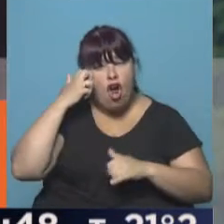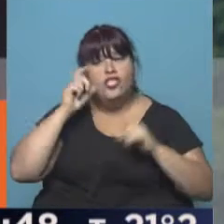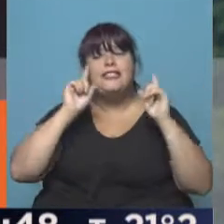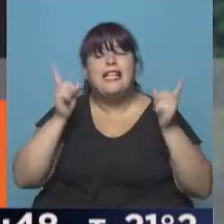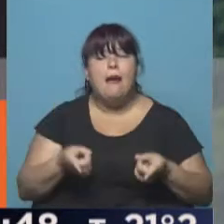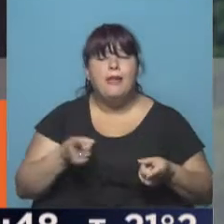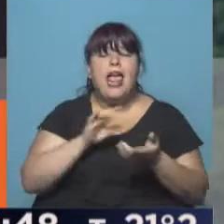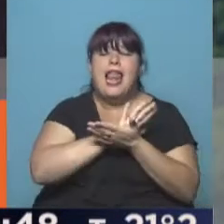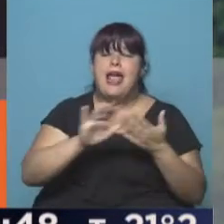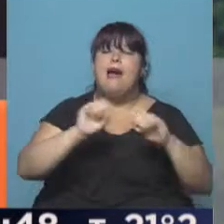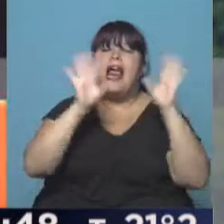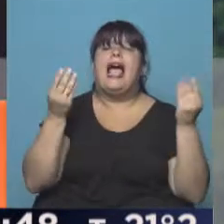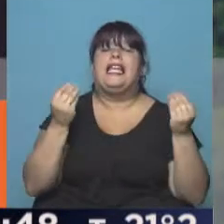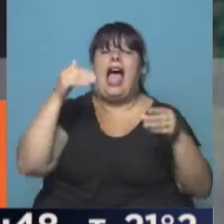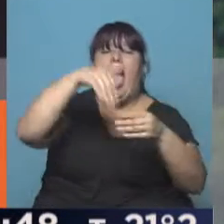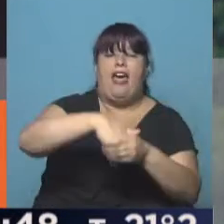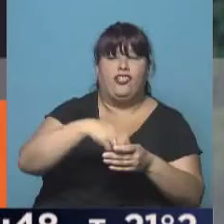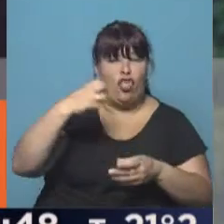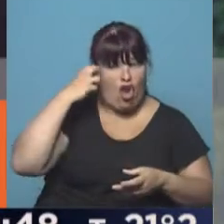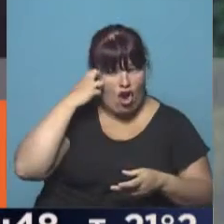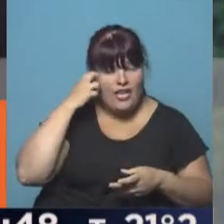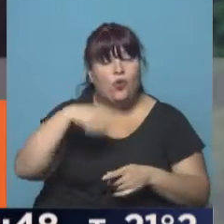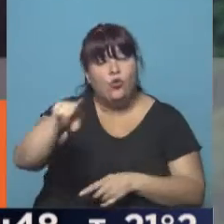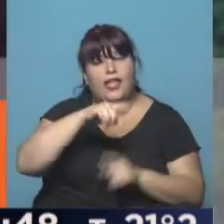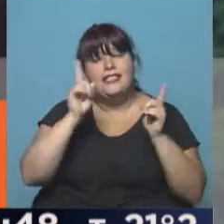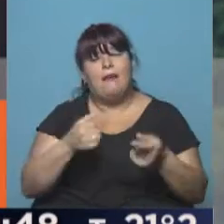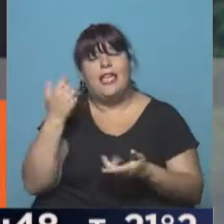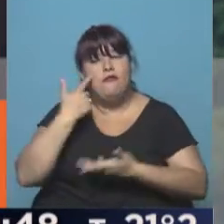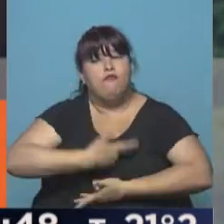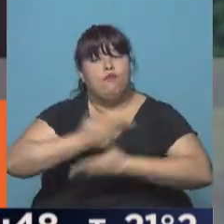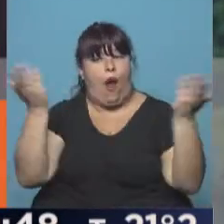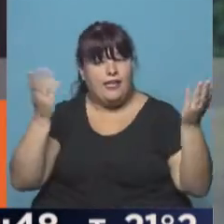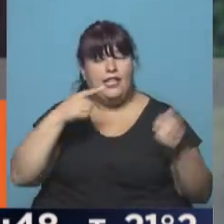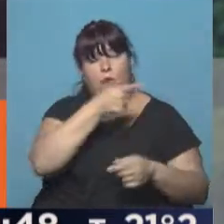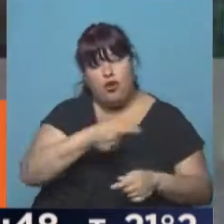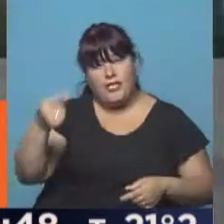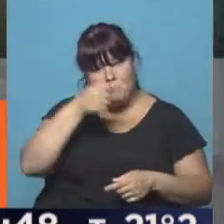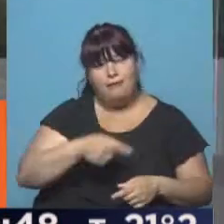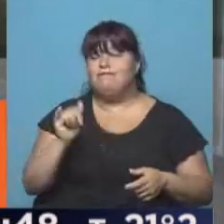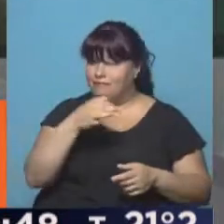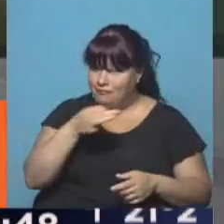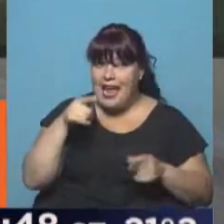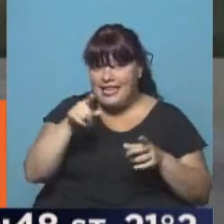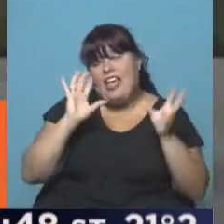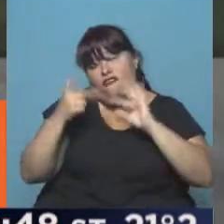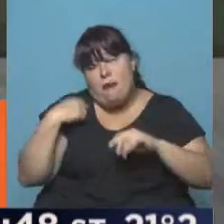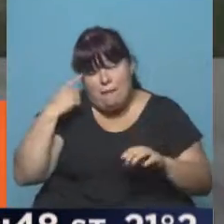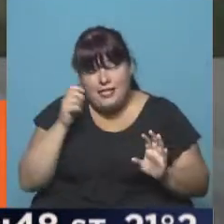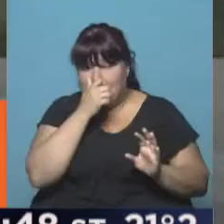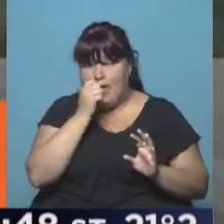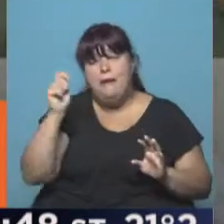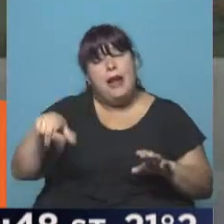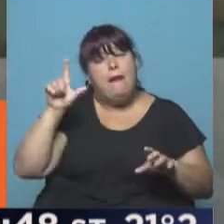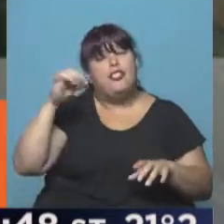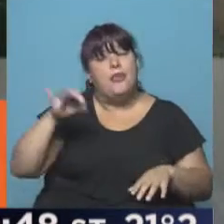sino también la transparencia de lo que pasa en el Parlamento Nacional, lo que ustedes también tratan de reflejar semana a semana. Exactamente, esa es la idea, digamos, para que la